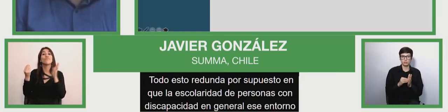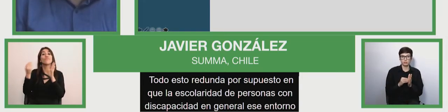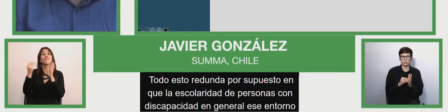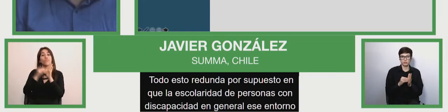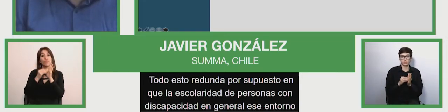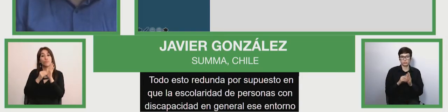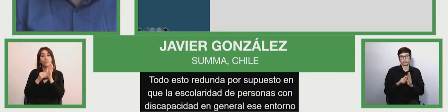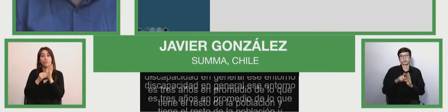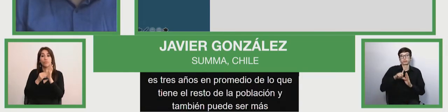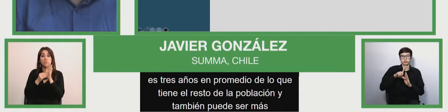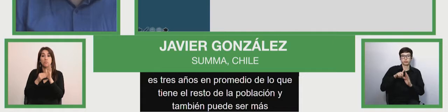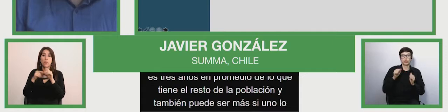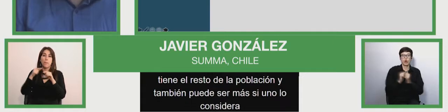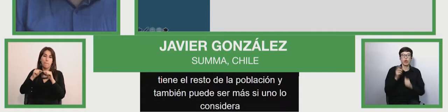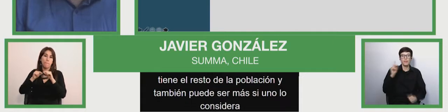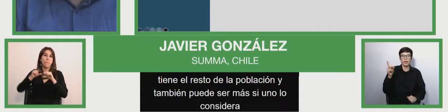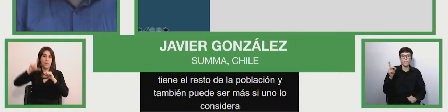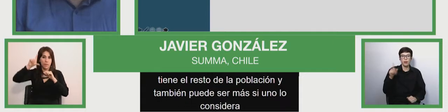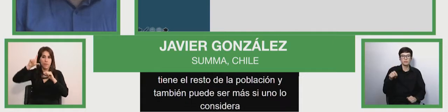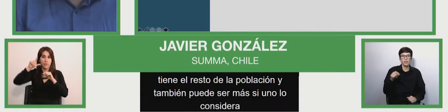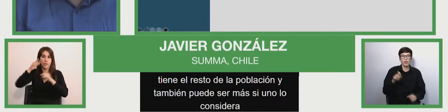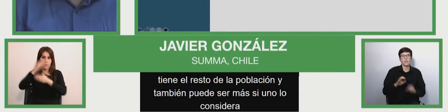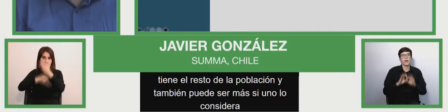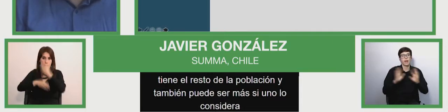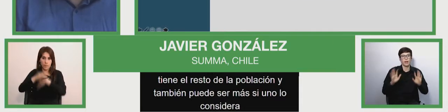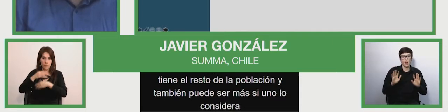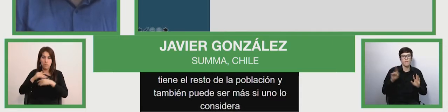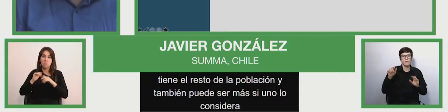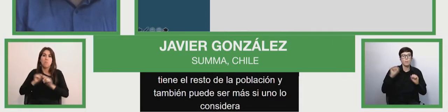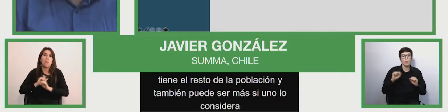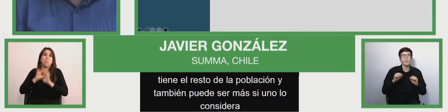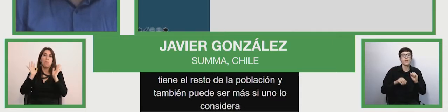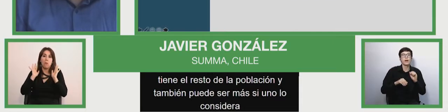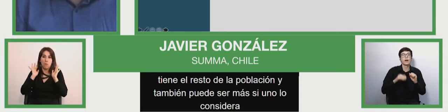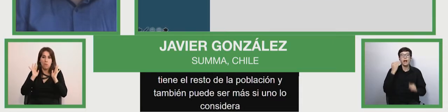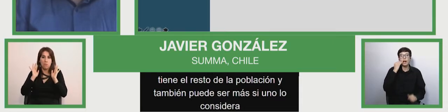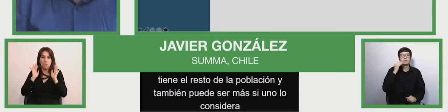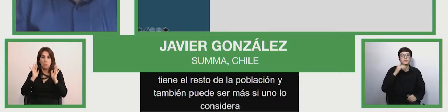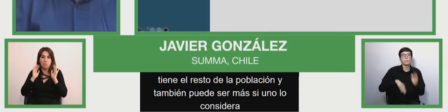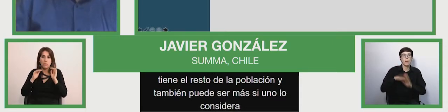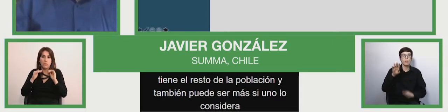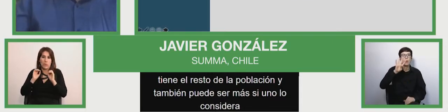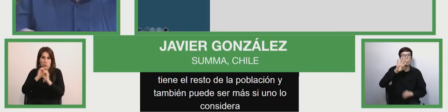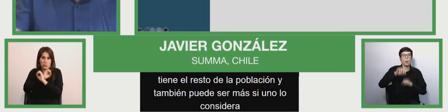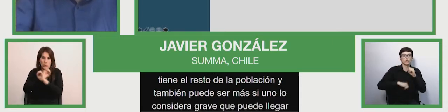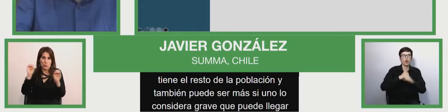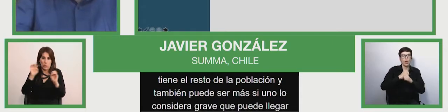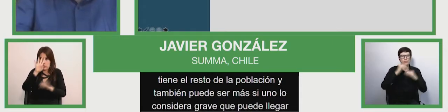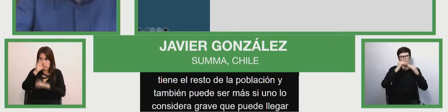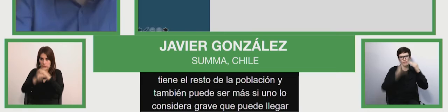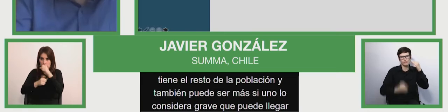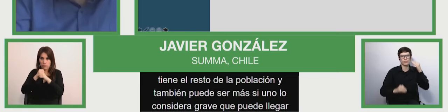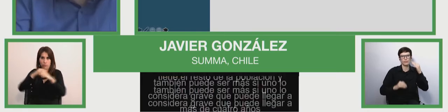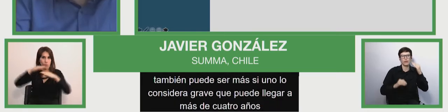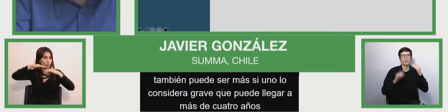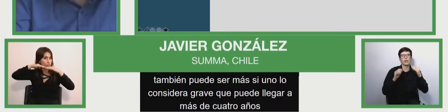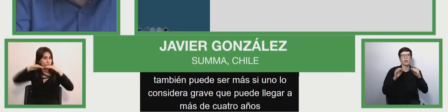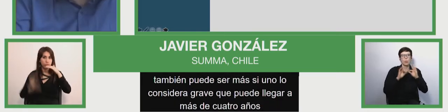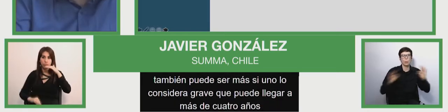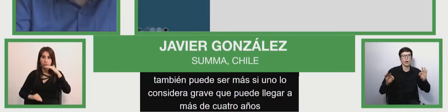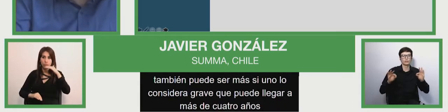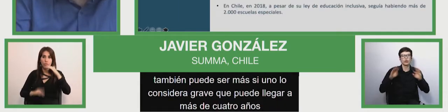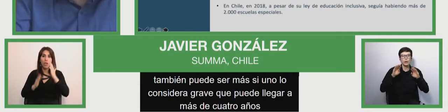leve y grave, que puede llegar a más de cuatro años de educación, como en el caso, por ejemplo, de Chile.